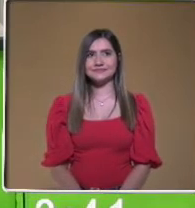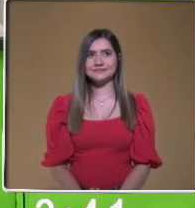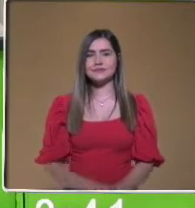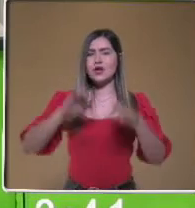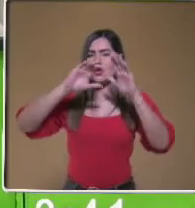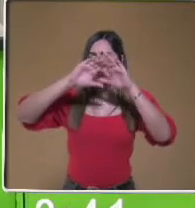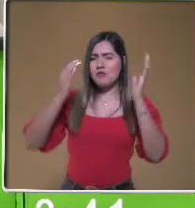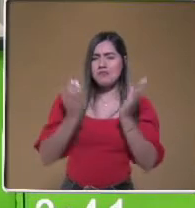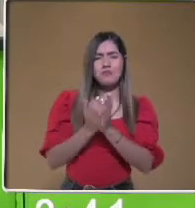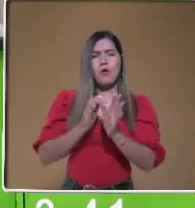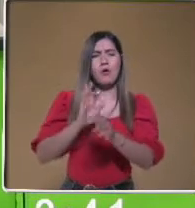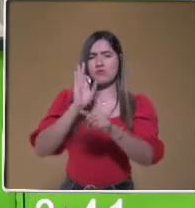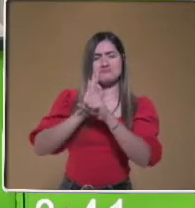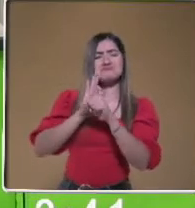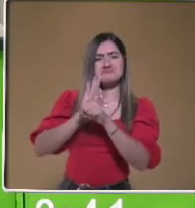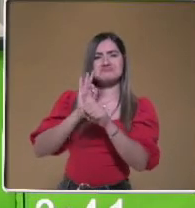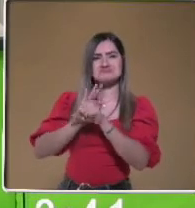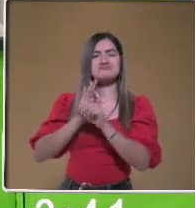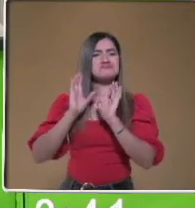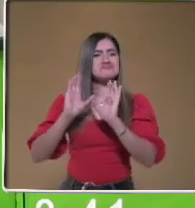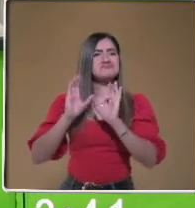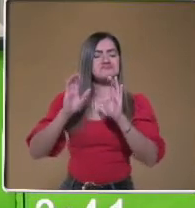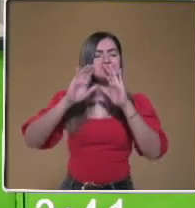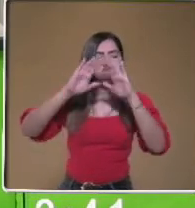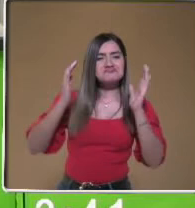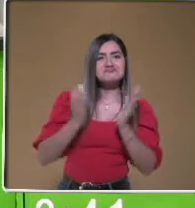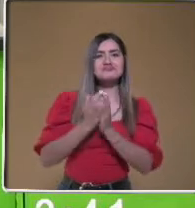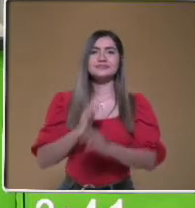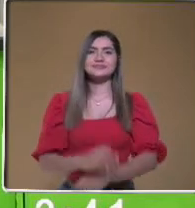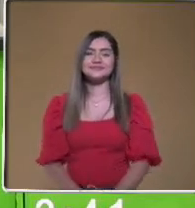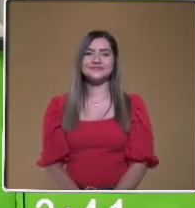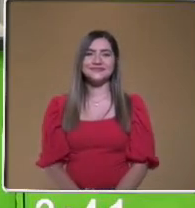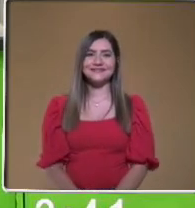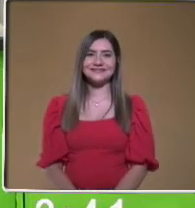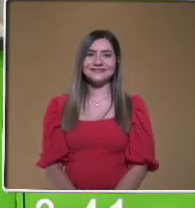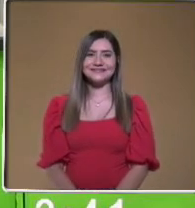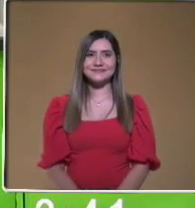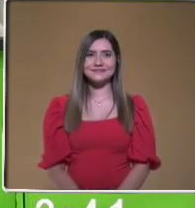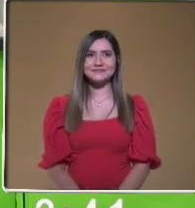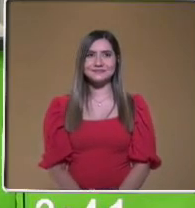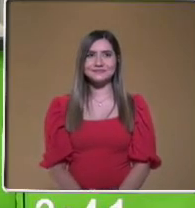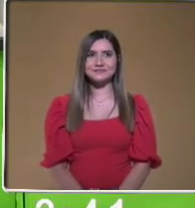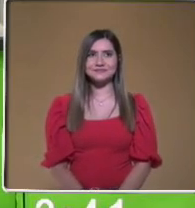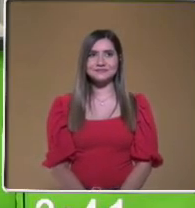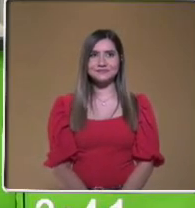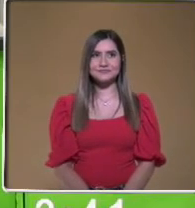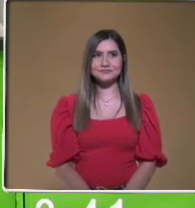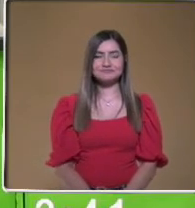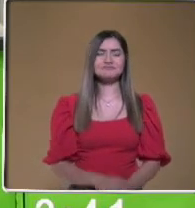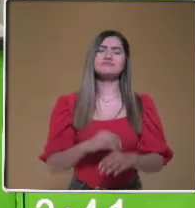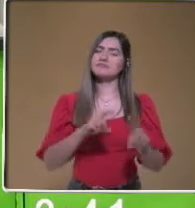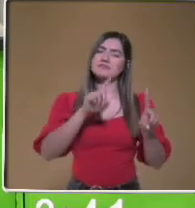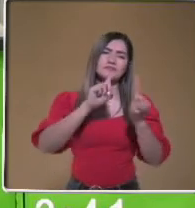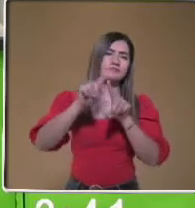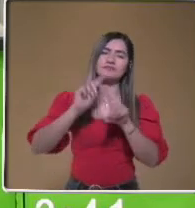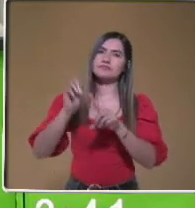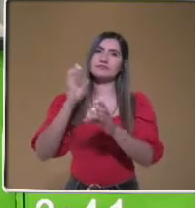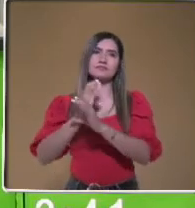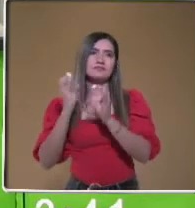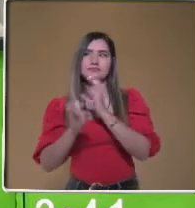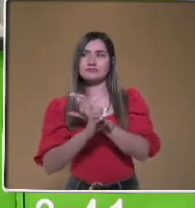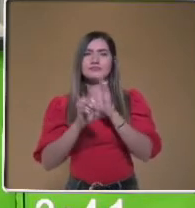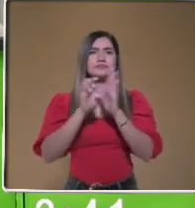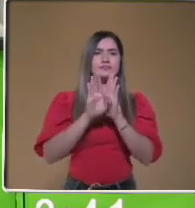desechos que emanan del consumo del mismo. Y así como este, tenemos varios productos. Por ejemplo,